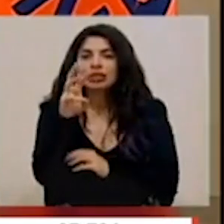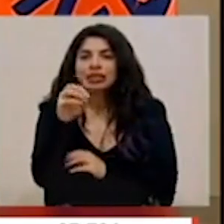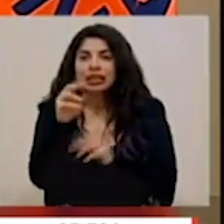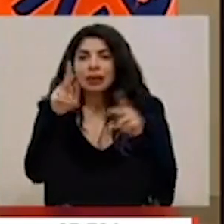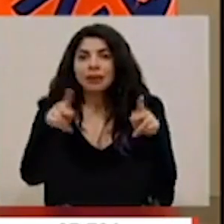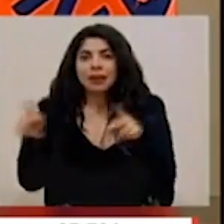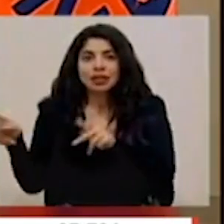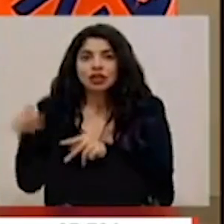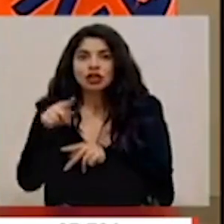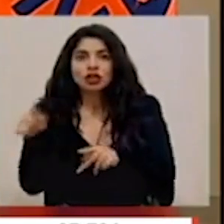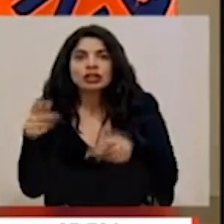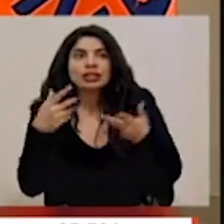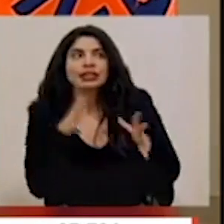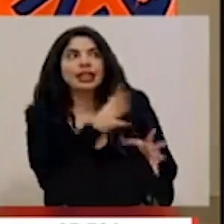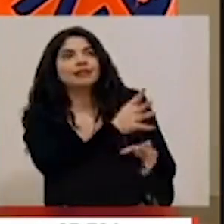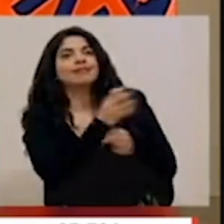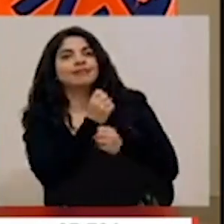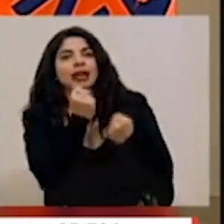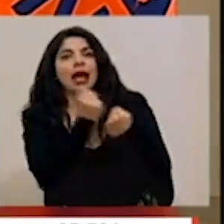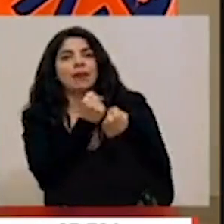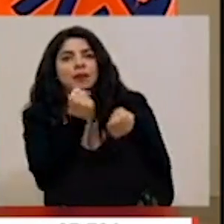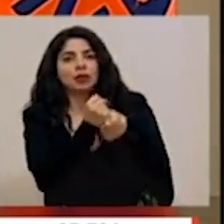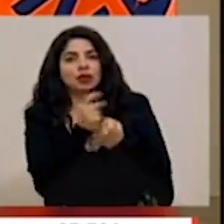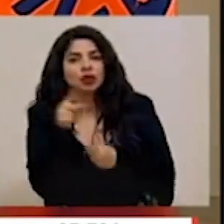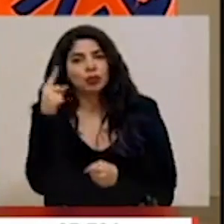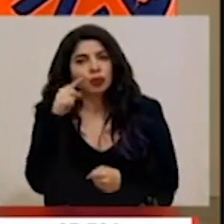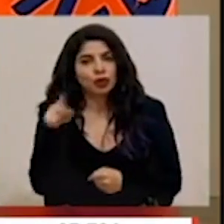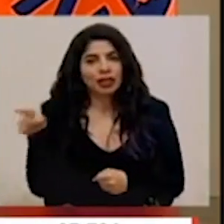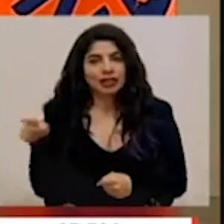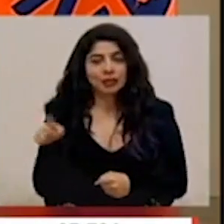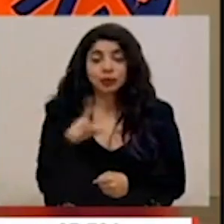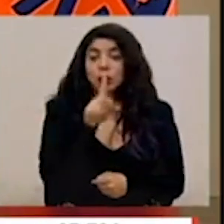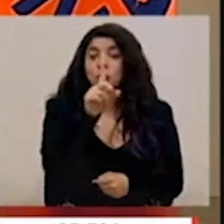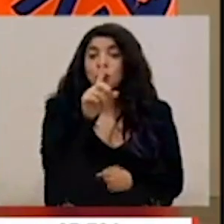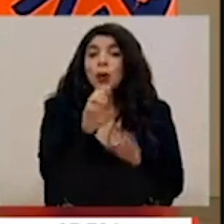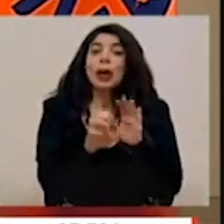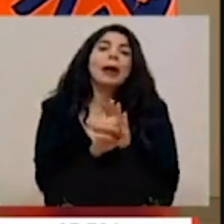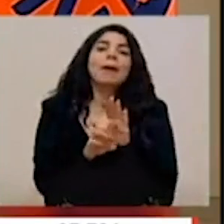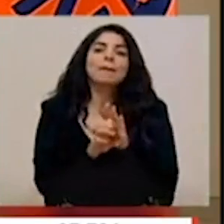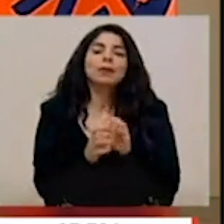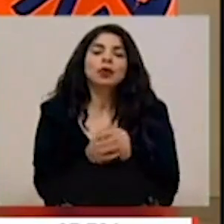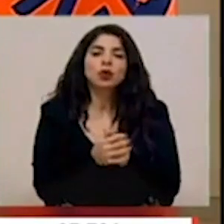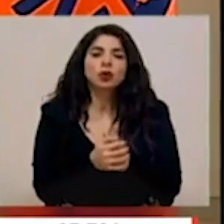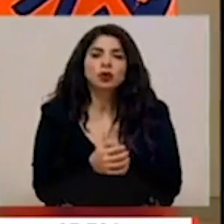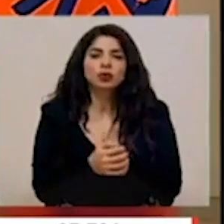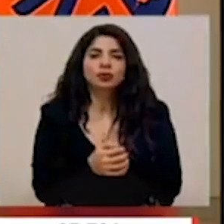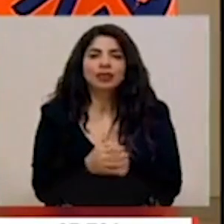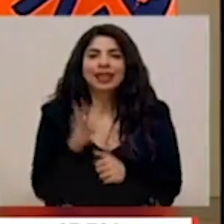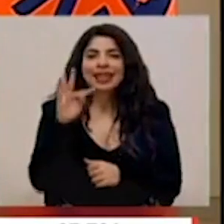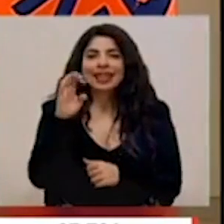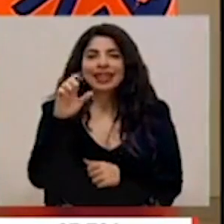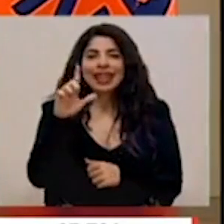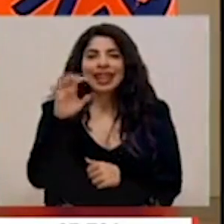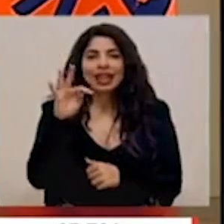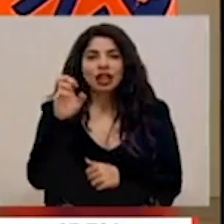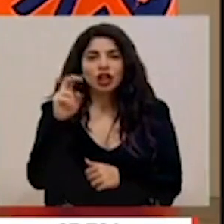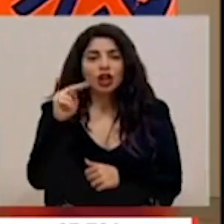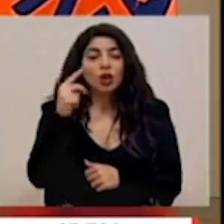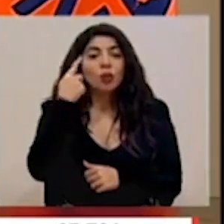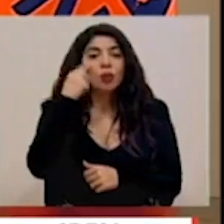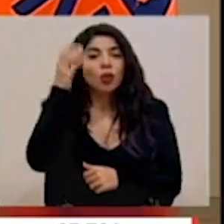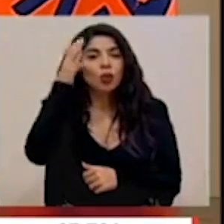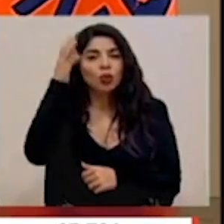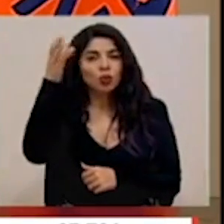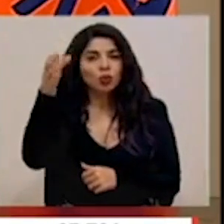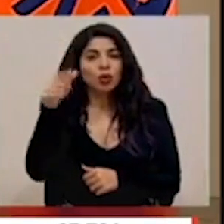recibido este apoyo específico. Uno de estos ejemplos es la Teletón por la Cultura, que recogió